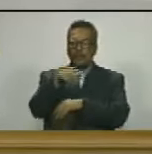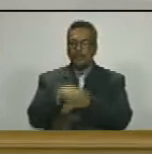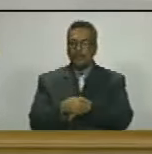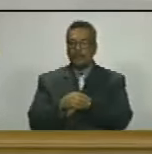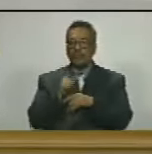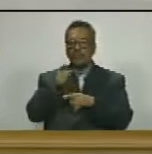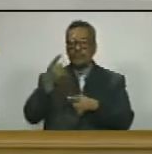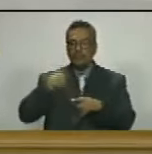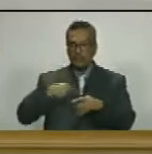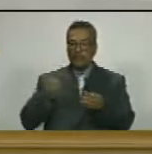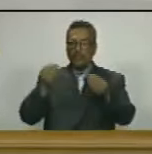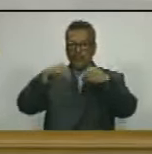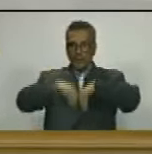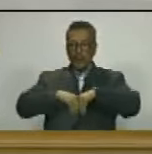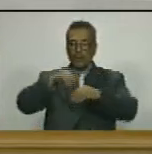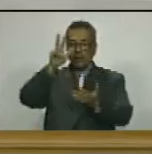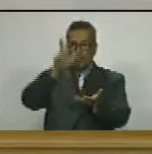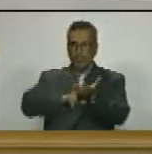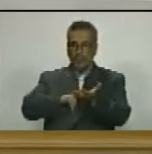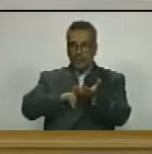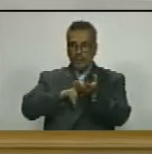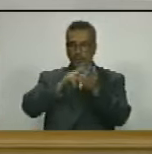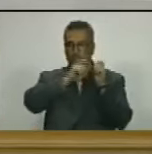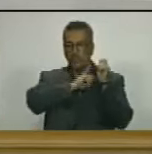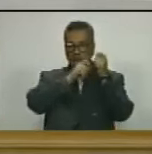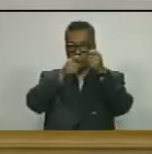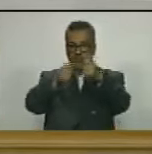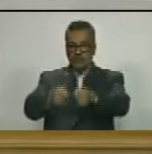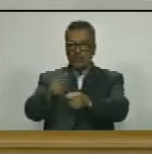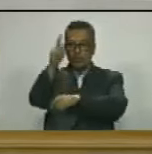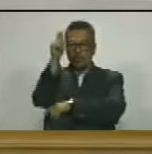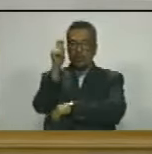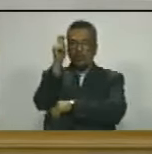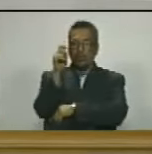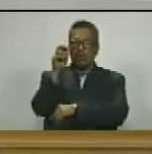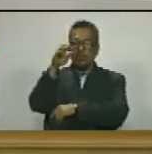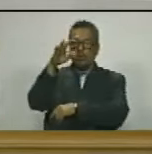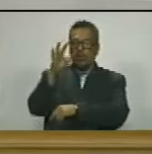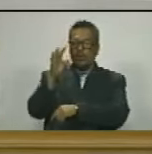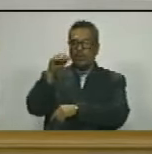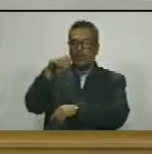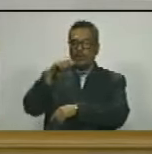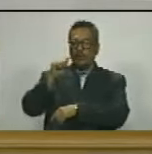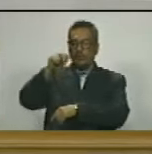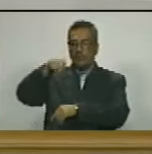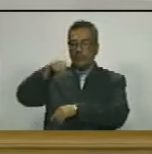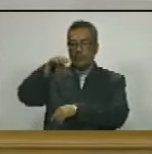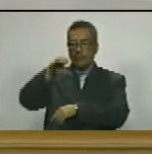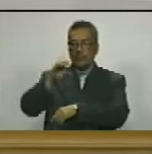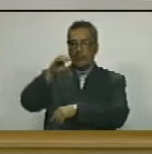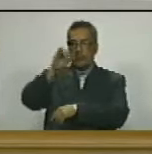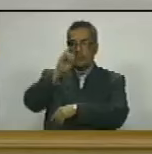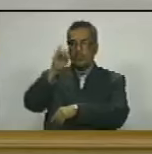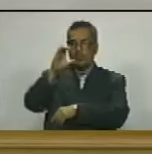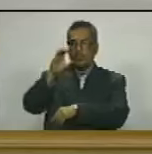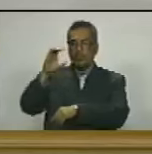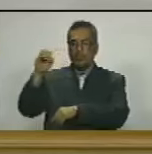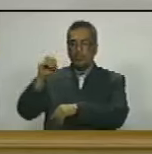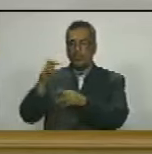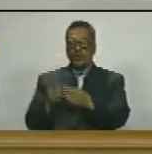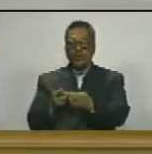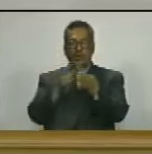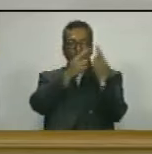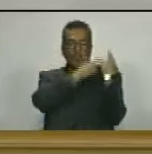diputados que tengan favor con aprobar la designación del diputado francisco ameliax orta como